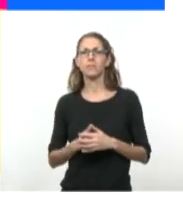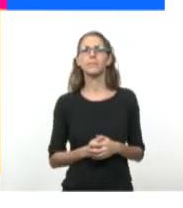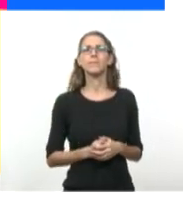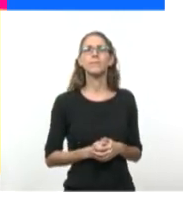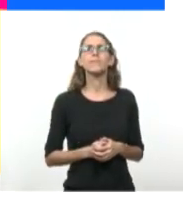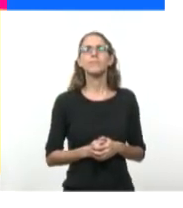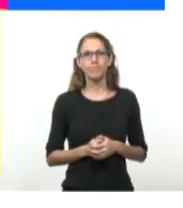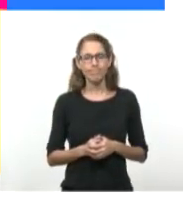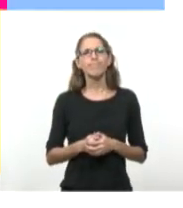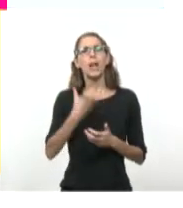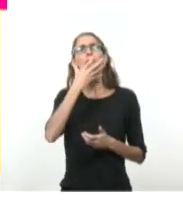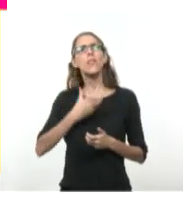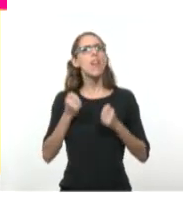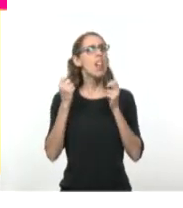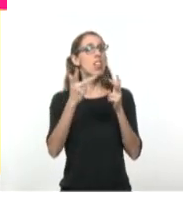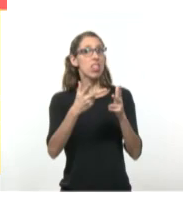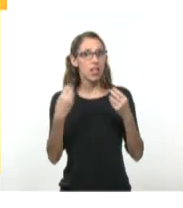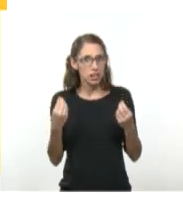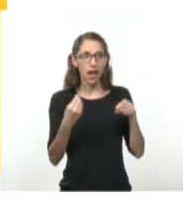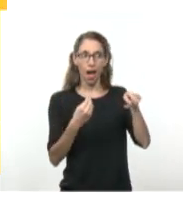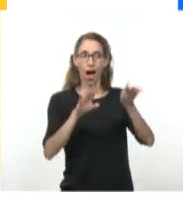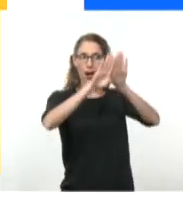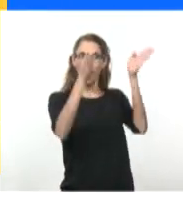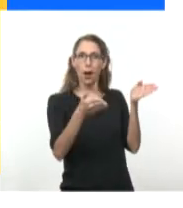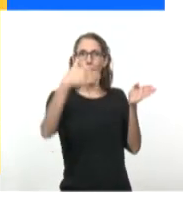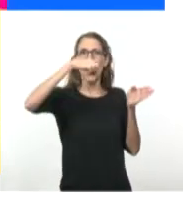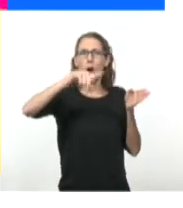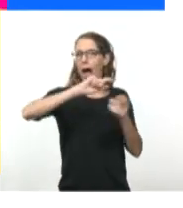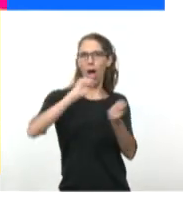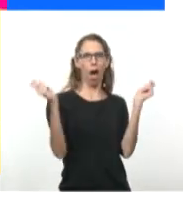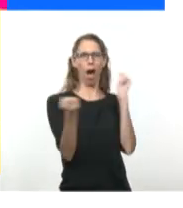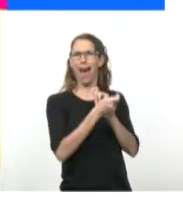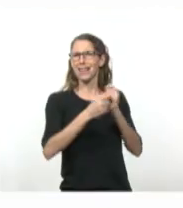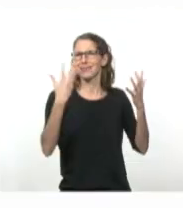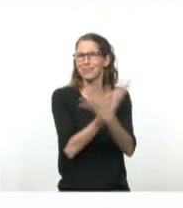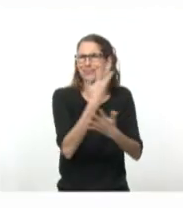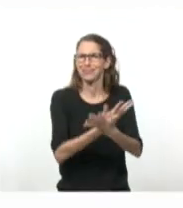En palabras de Castro, el Moncada se convierte en un taller de tortura y de muerte.